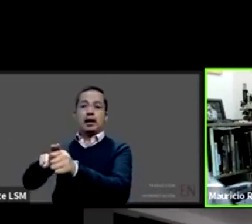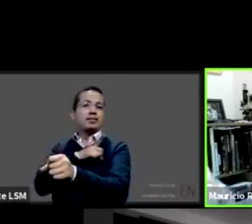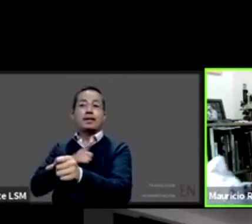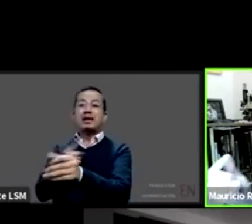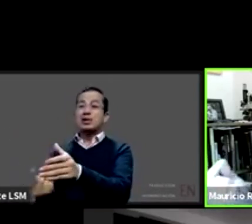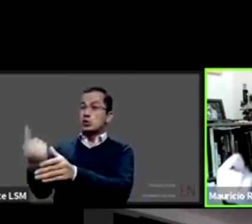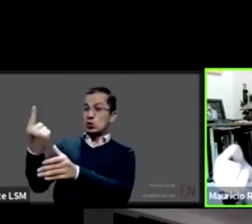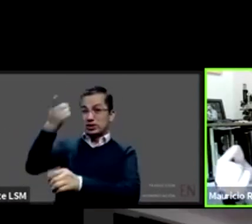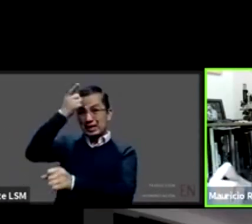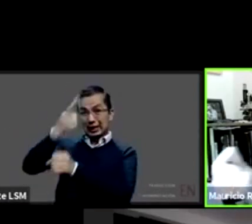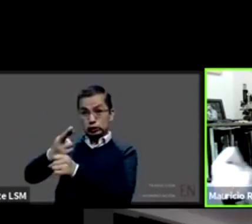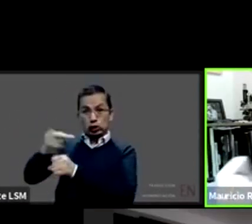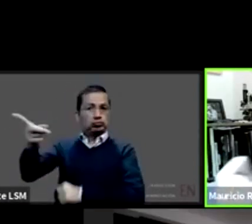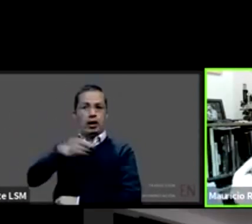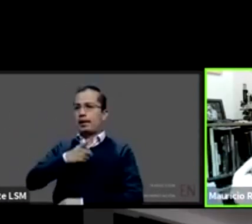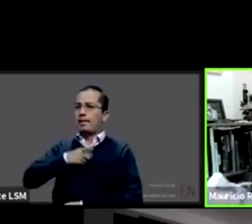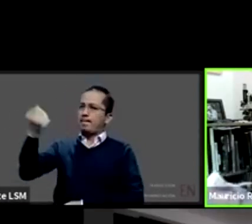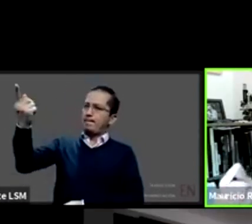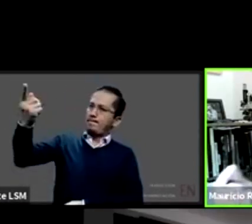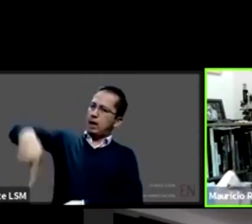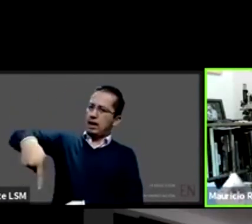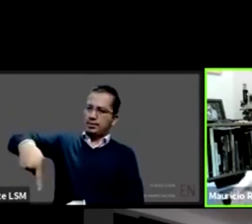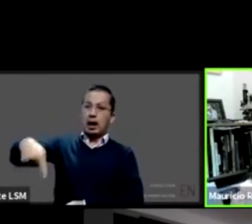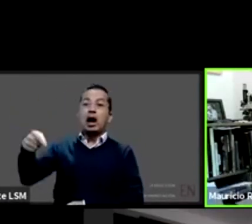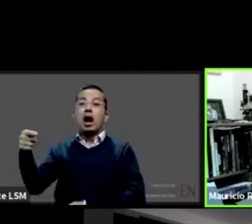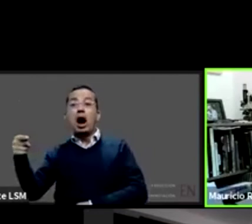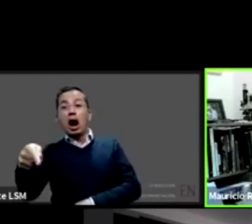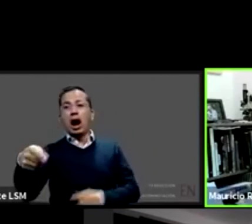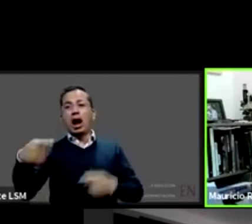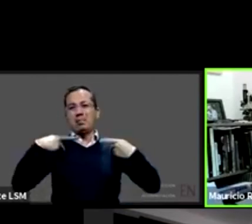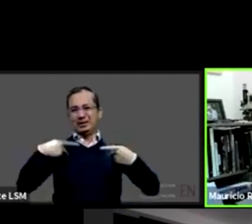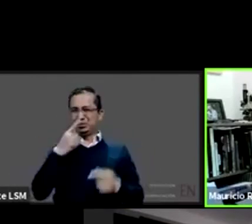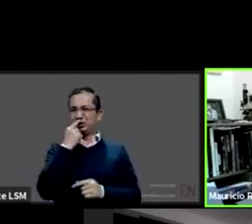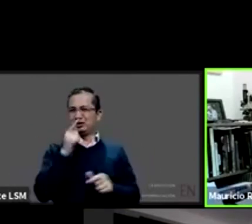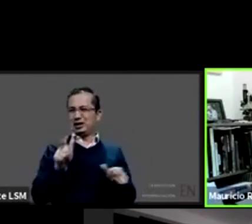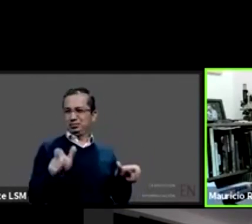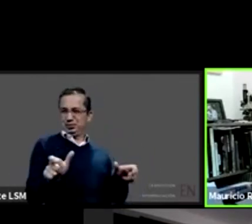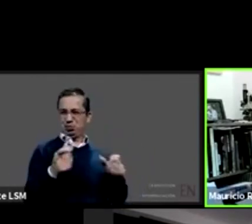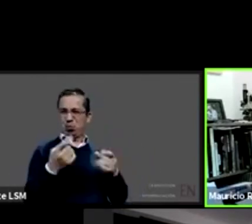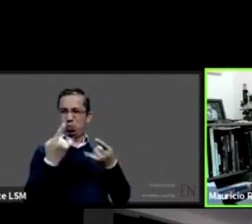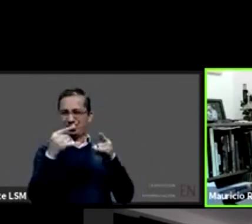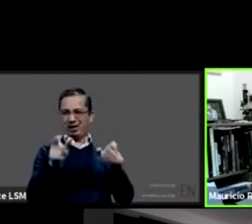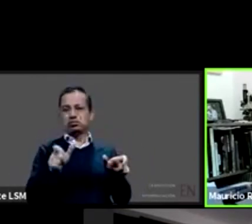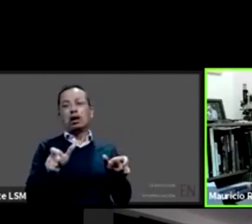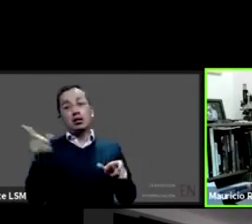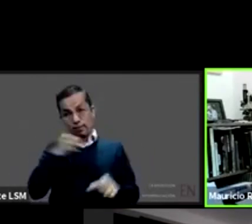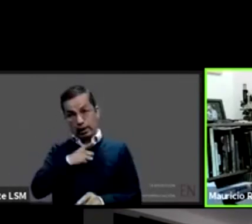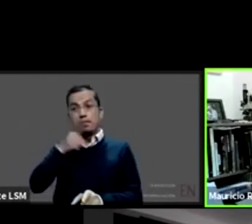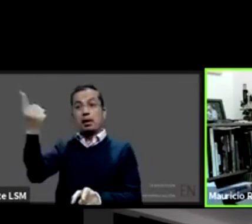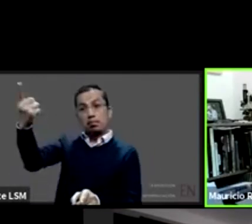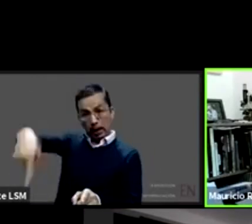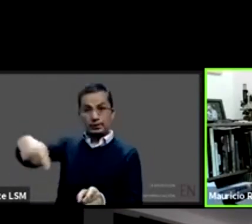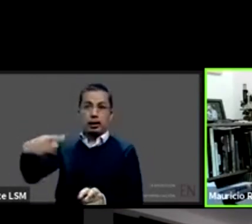guardia que abre o cierra la puerta y el impacto que eso puede tener o sea hay una situación